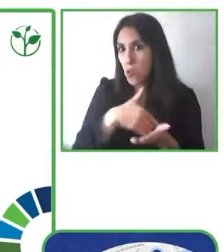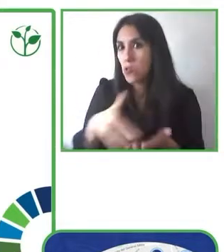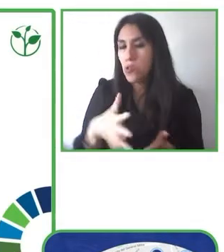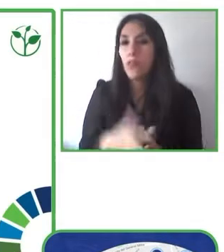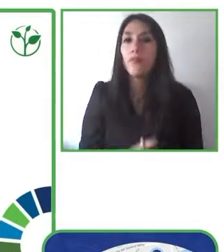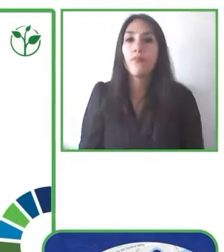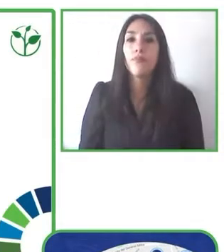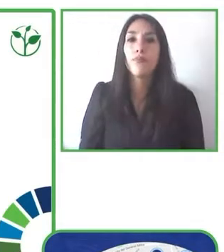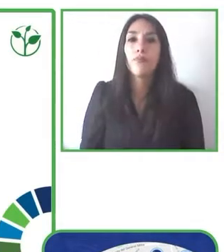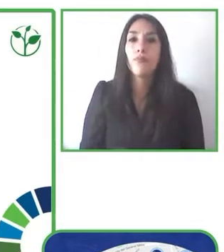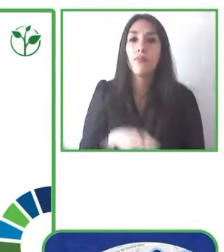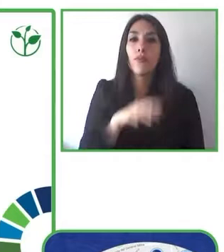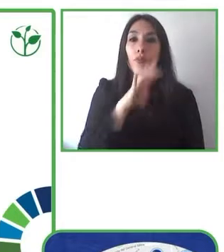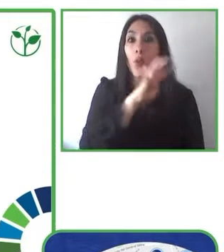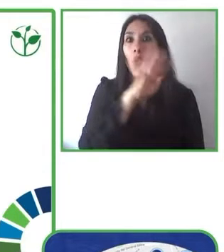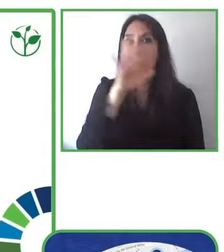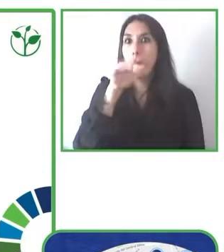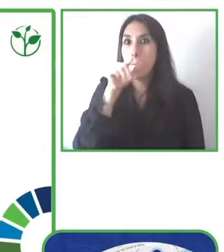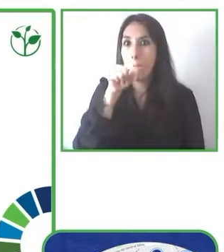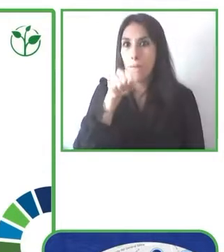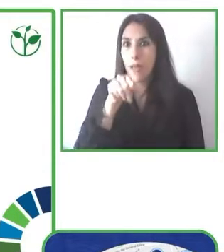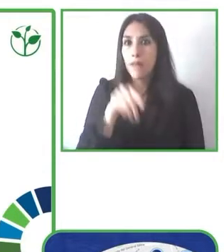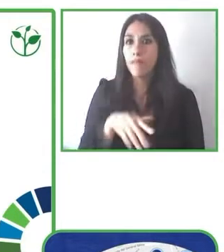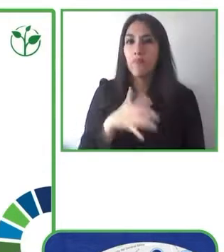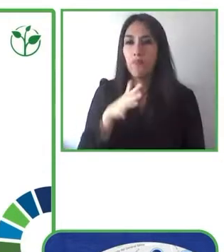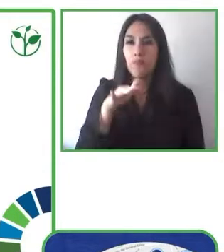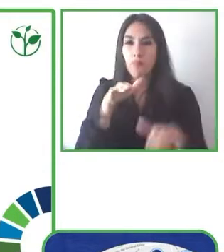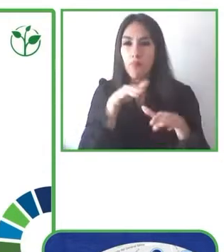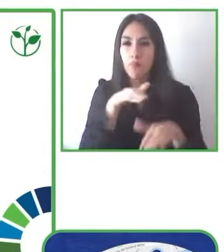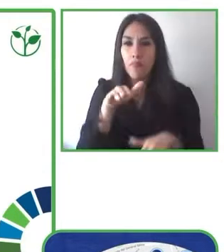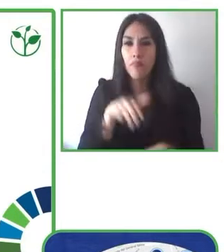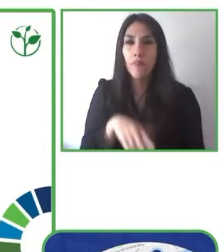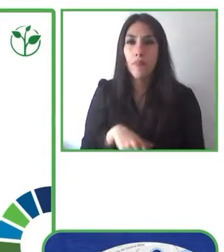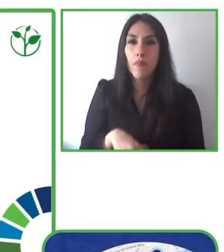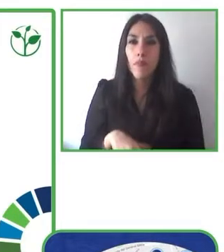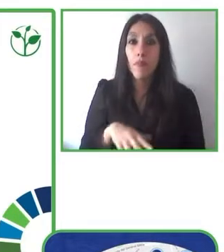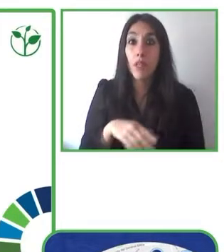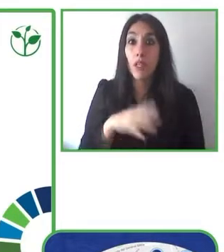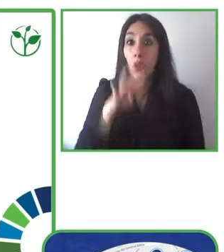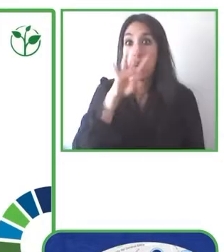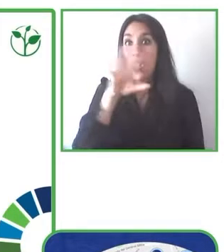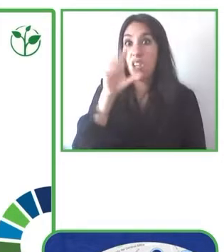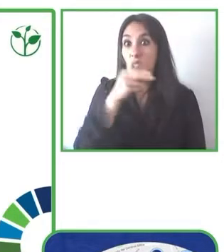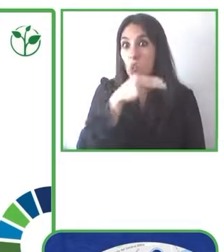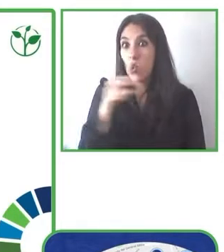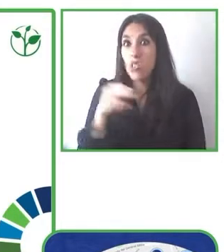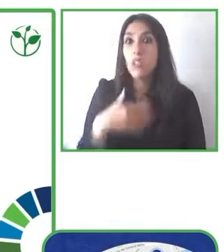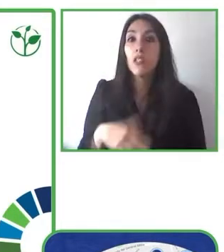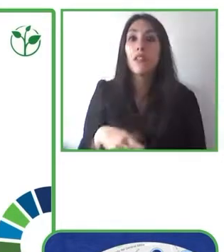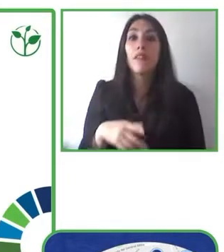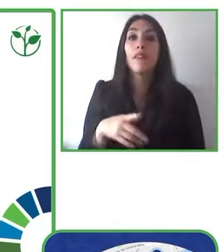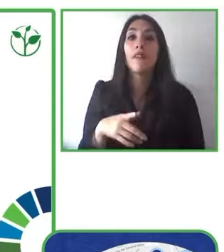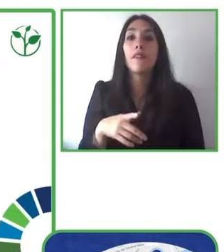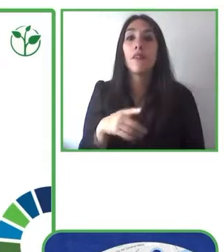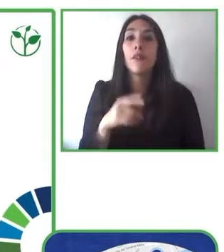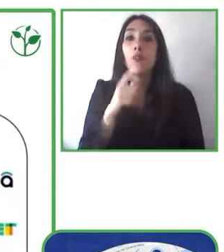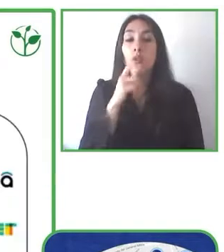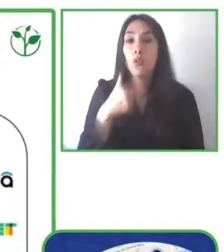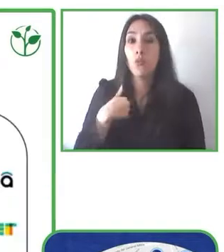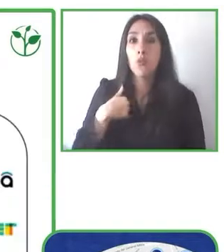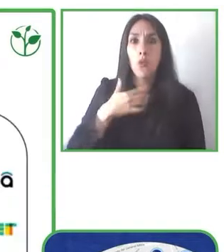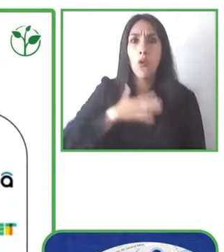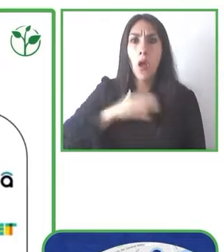y podemos contar con muchísimos voluntarios cada vez más que nos ayudan a mapear donde la información no existe.